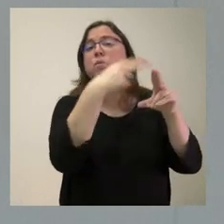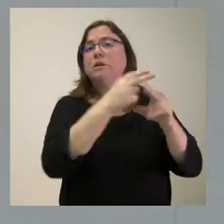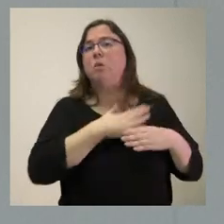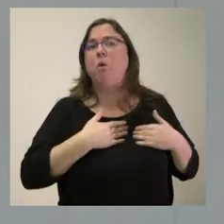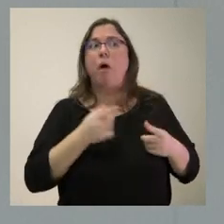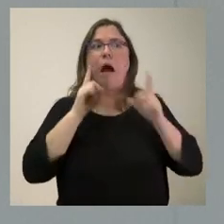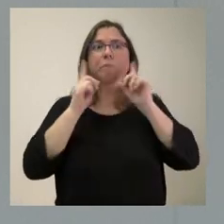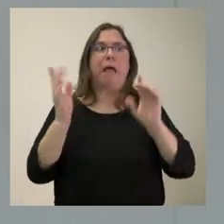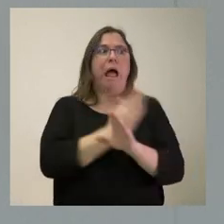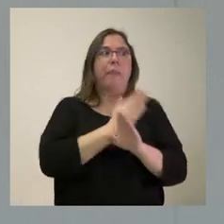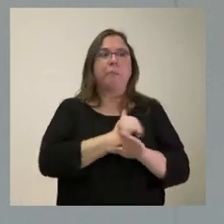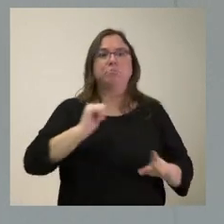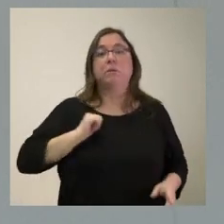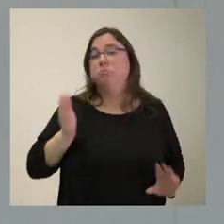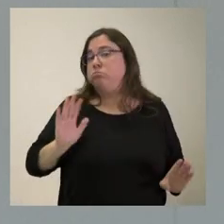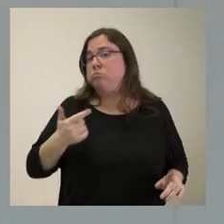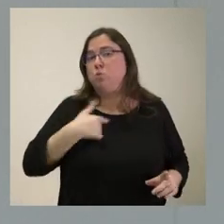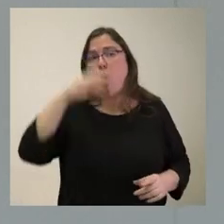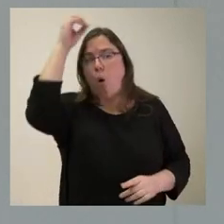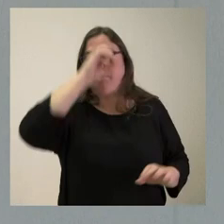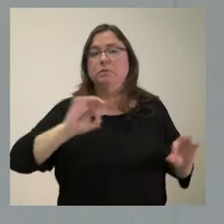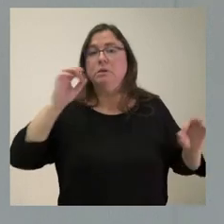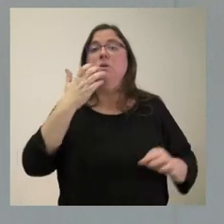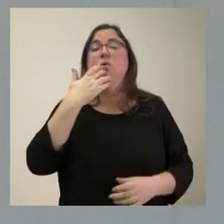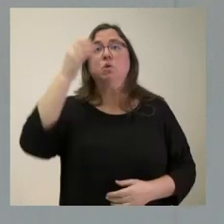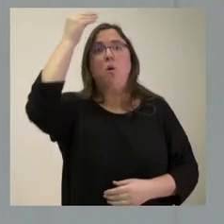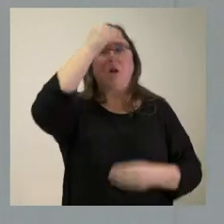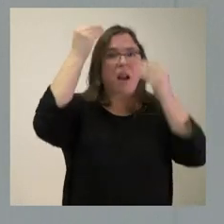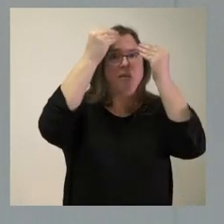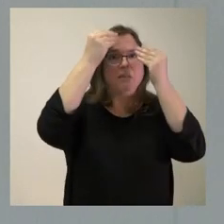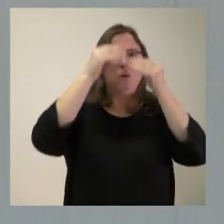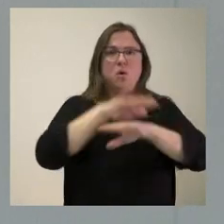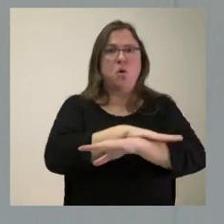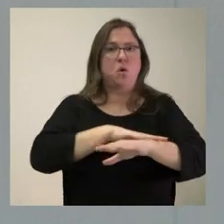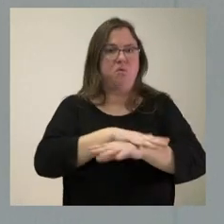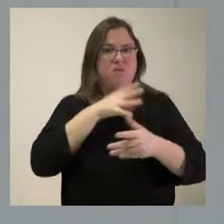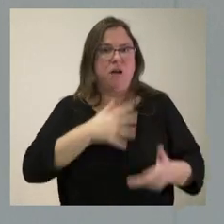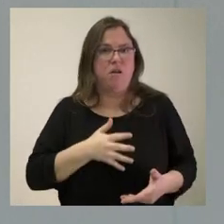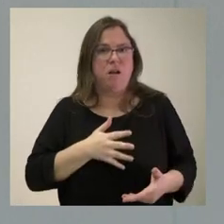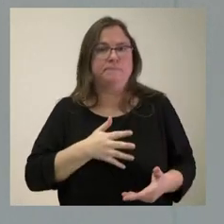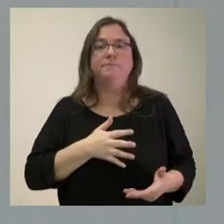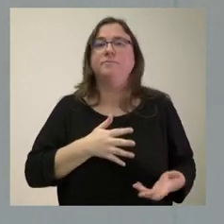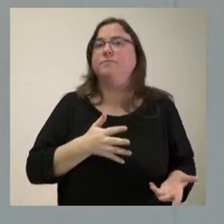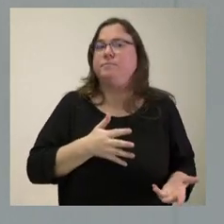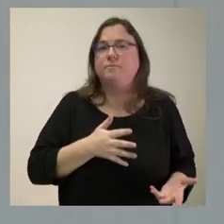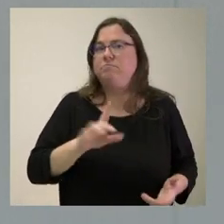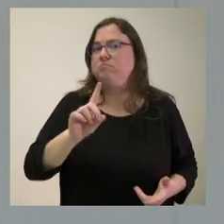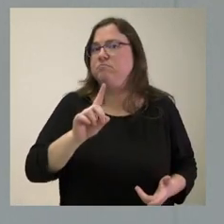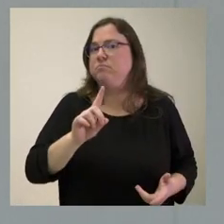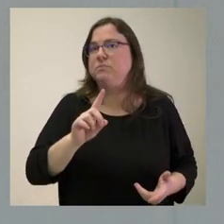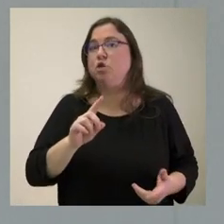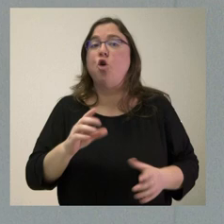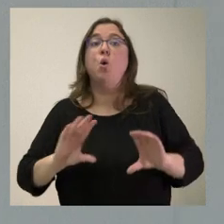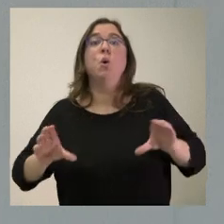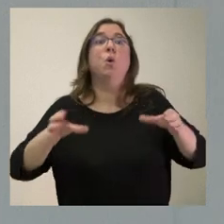preventivo. Si nosotros hacemos esta reflexión respecto del Gobierno, pues, naturalmente, no la podemos hacer respecto de los